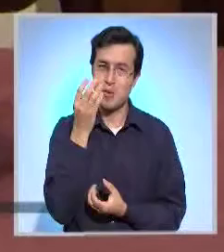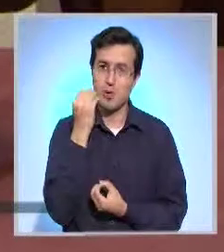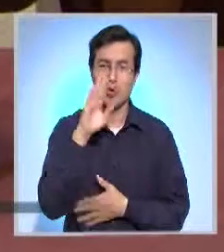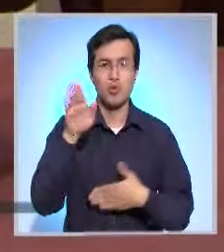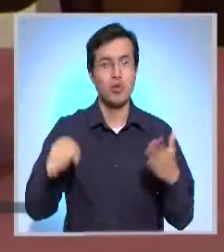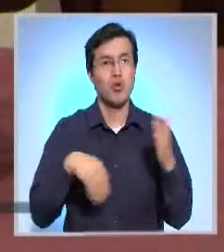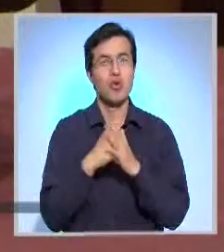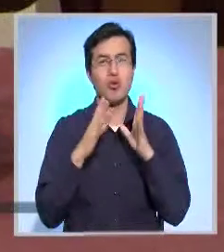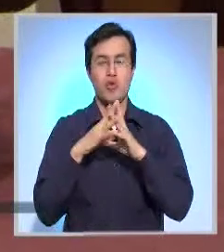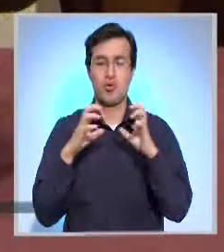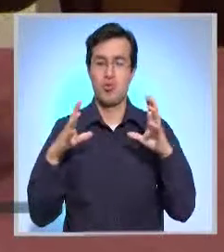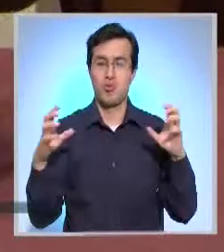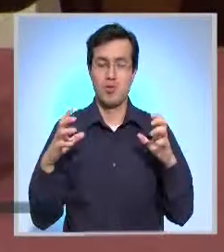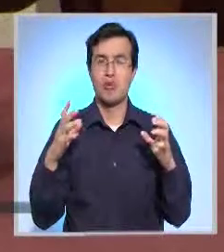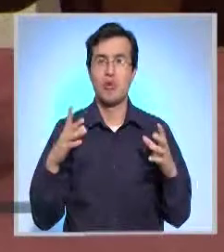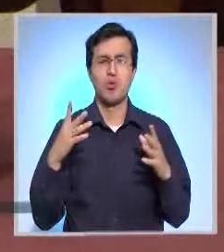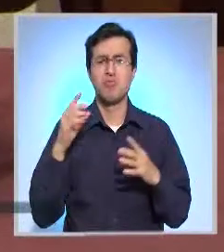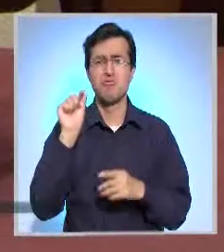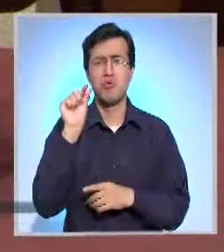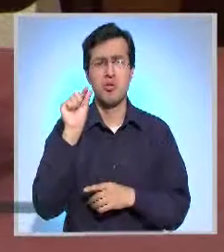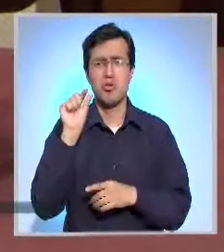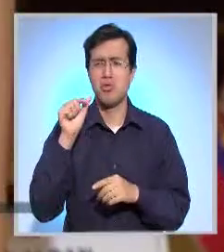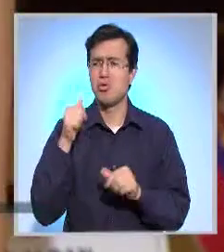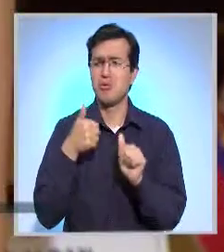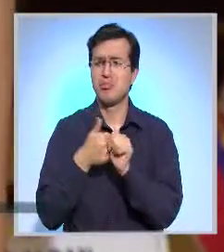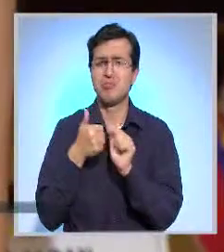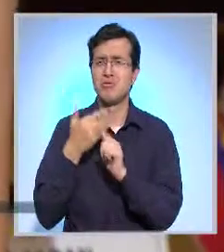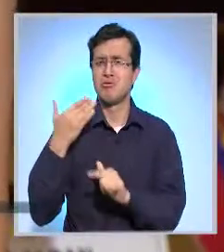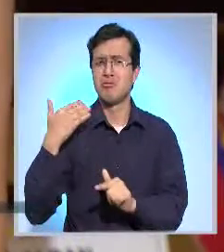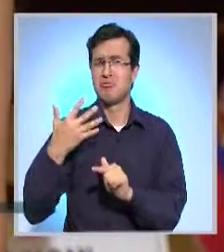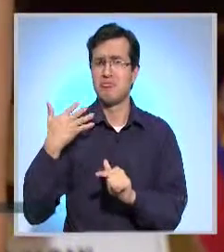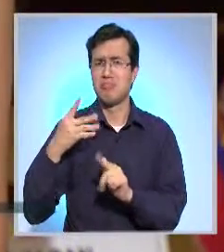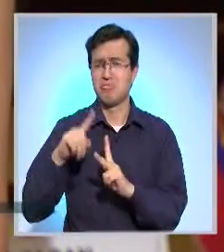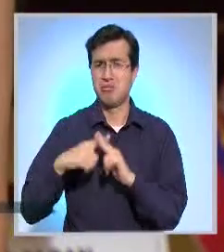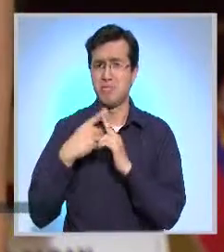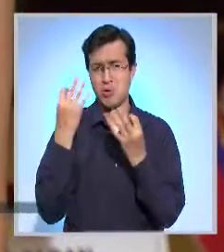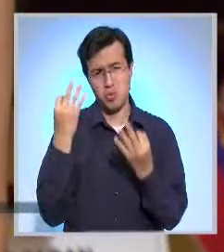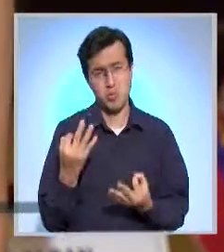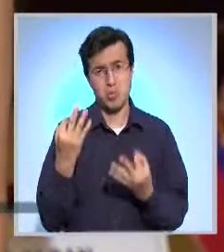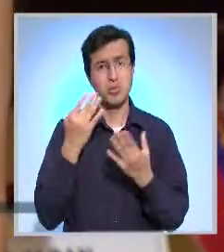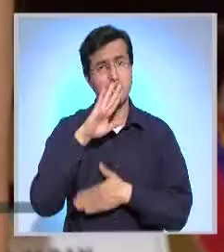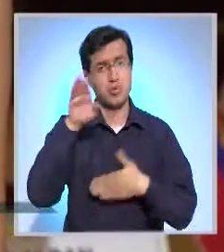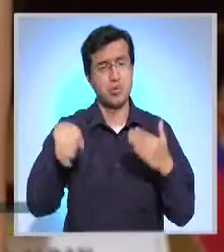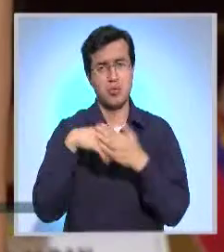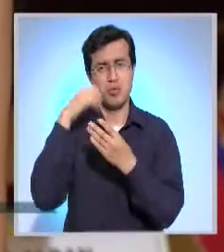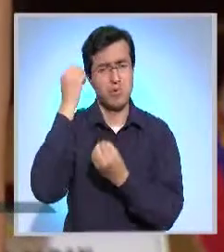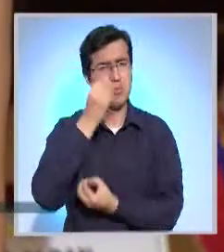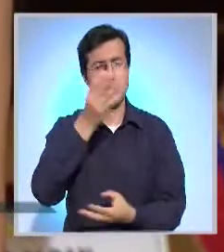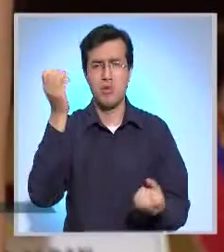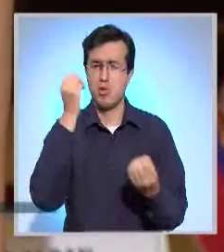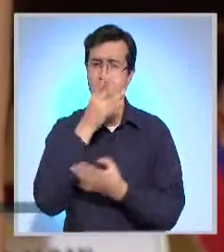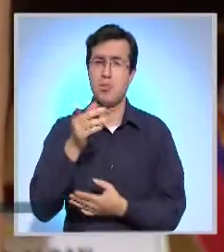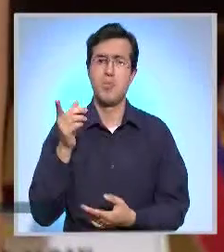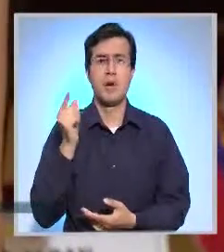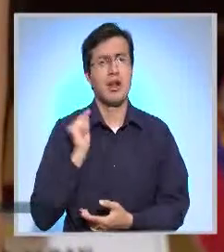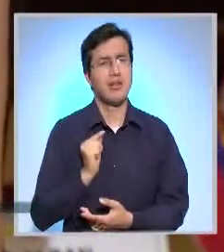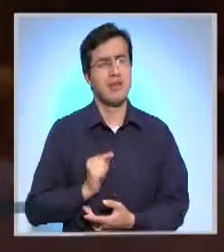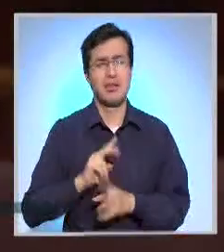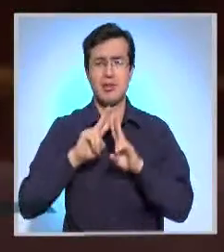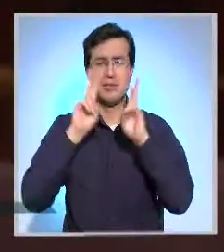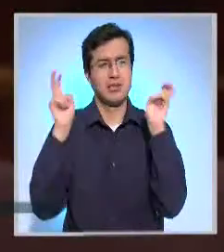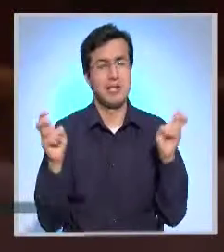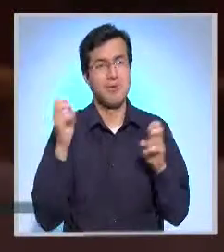videoconferencia que va a tener lugar ya en poquísimos minutos aquí en la Asamblea Nacional. Usted lo ha dicho, básicamente difundir detalles de esta iniciativa.